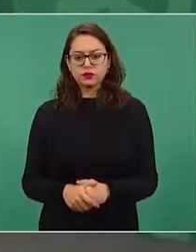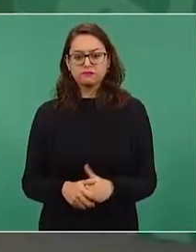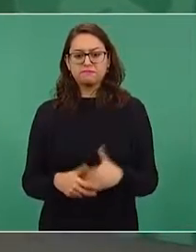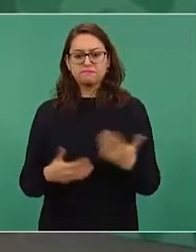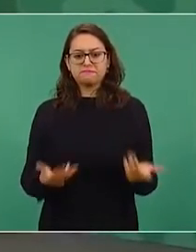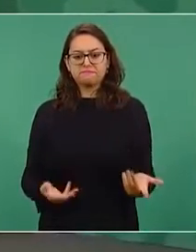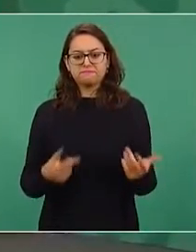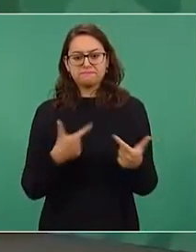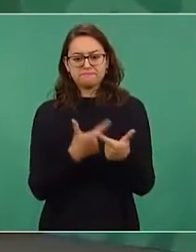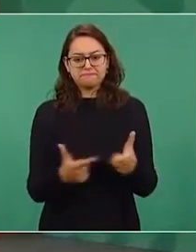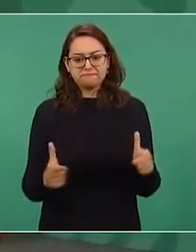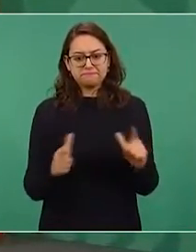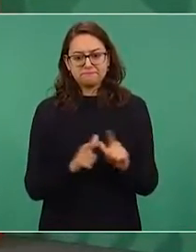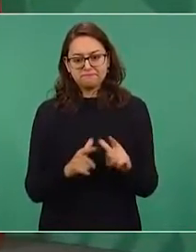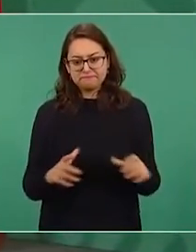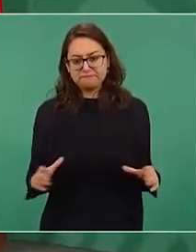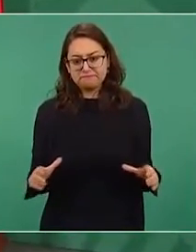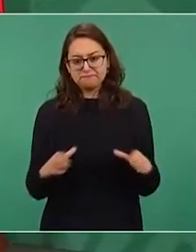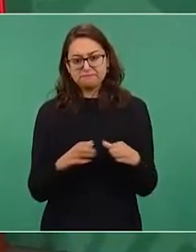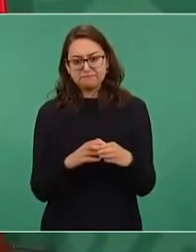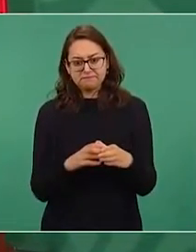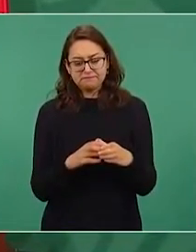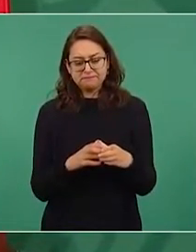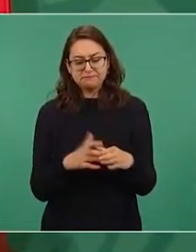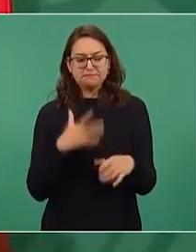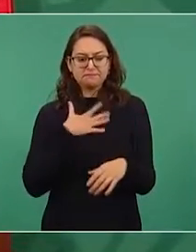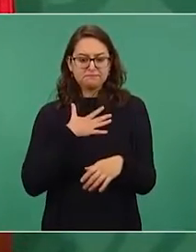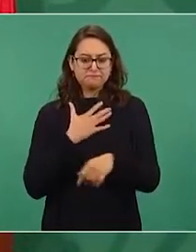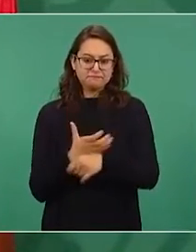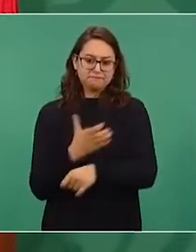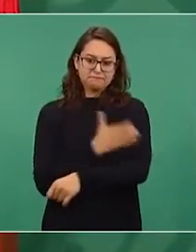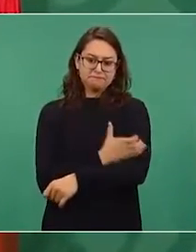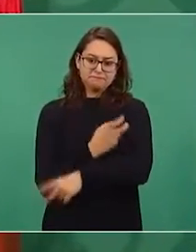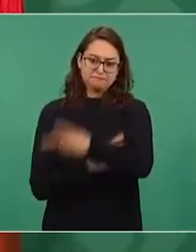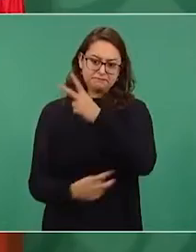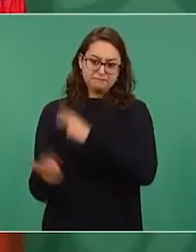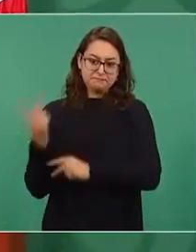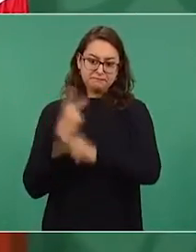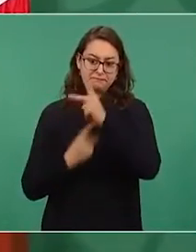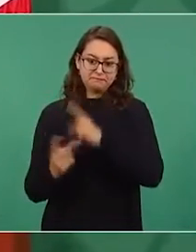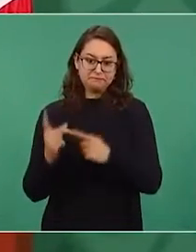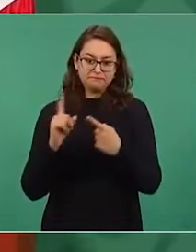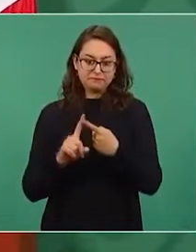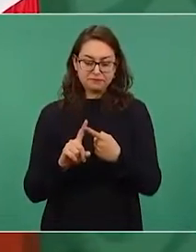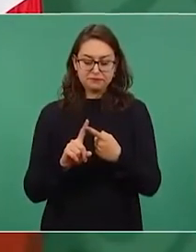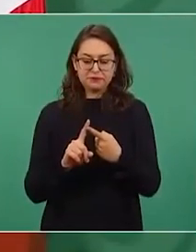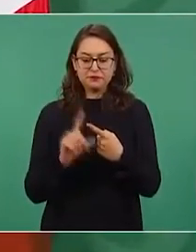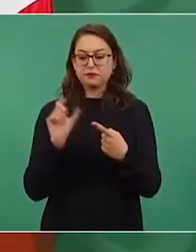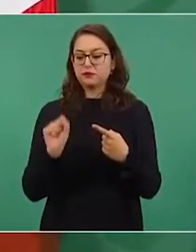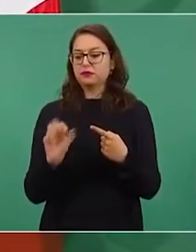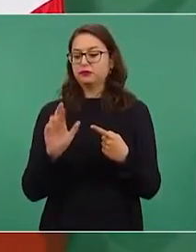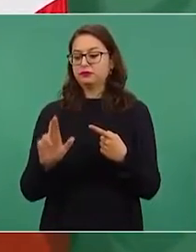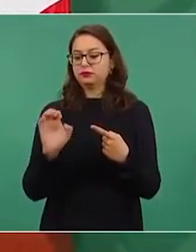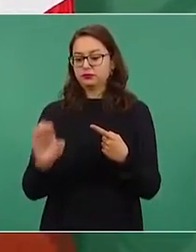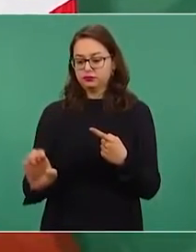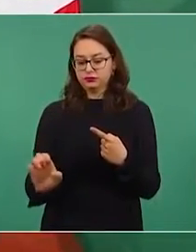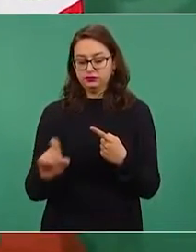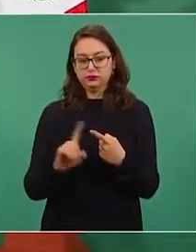grupo que me acompaña, el secretario de Relaciones Exteriores,